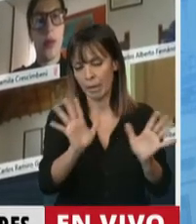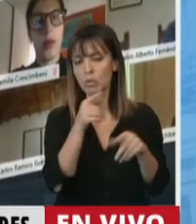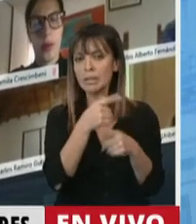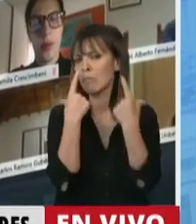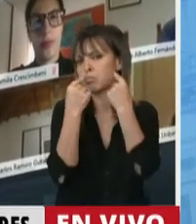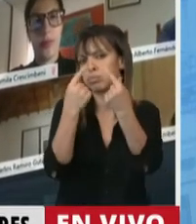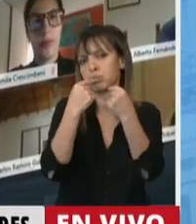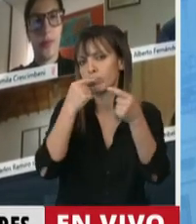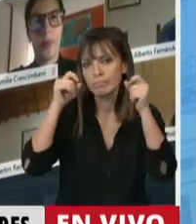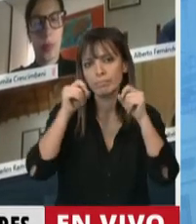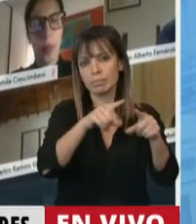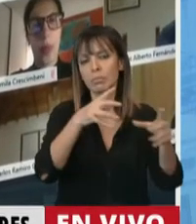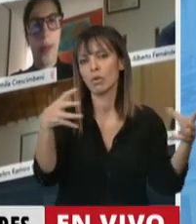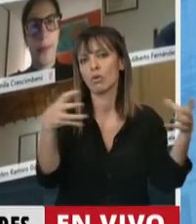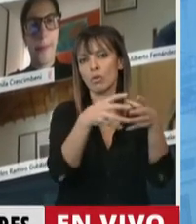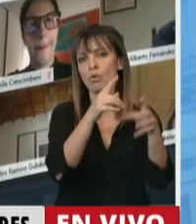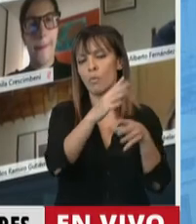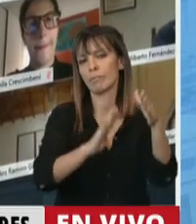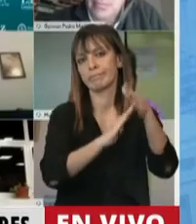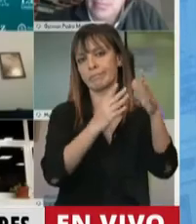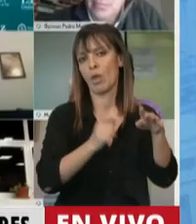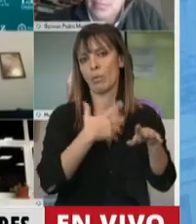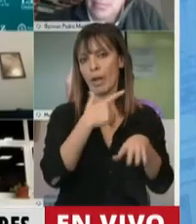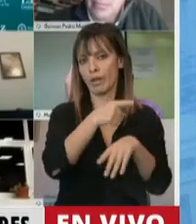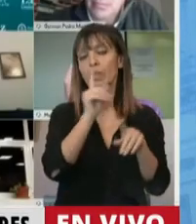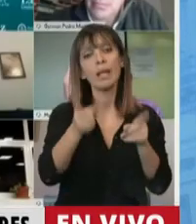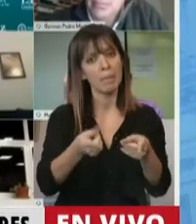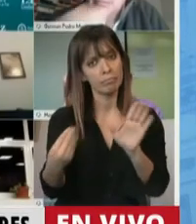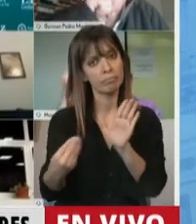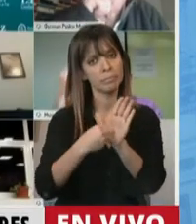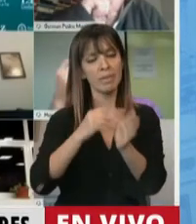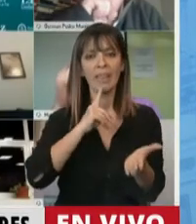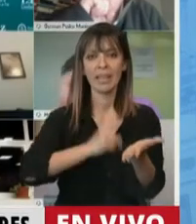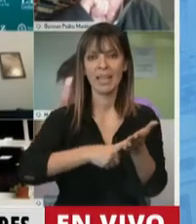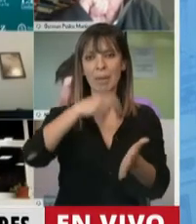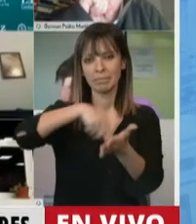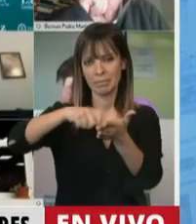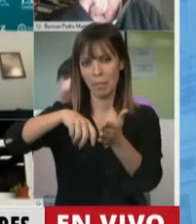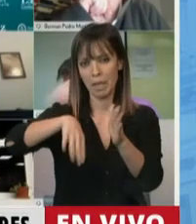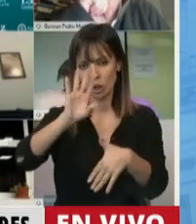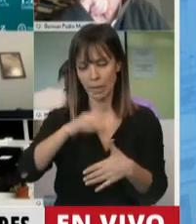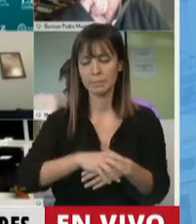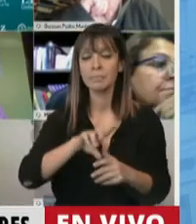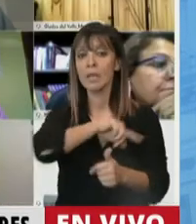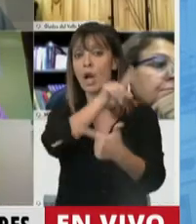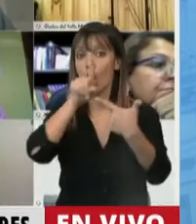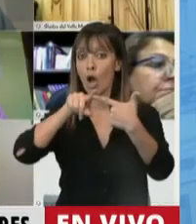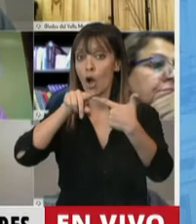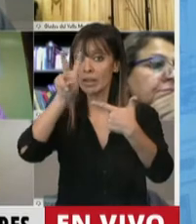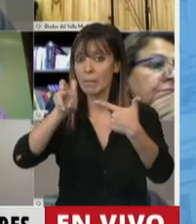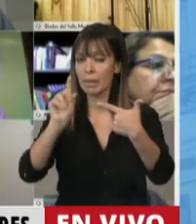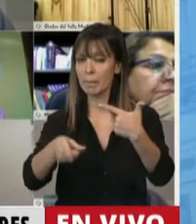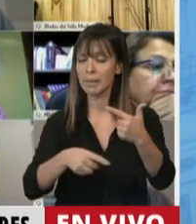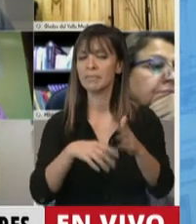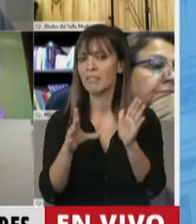fue un reclamo específico de las cámaras patronales y se ha incorporado en el dictamen de la mayoría. En segundo lugar, la idea de